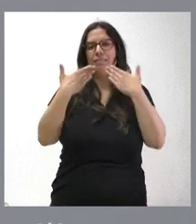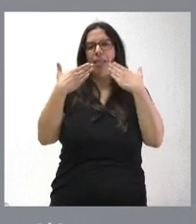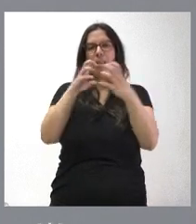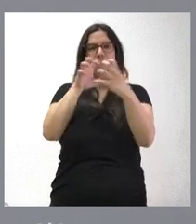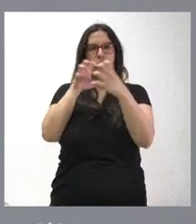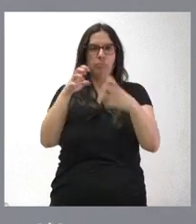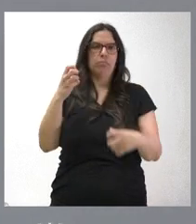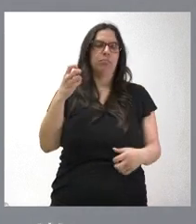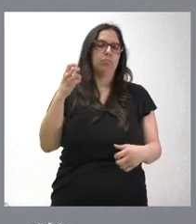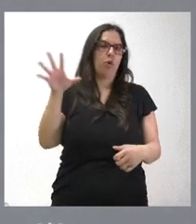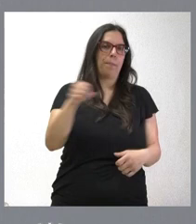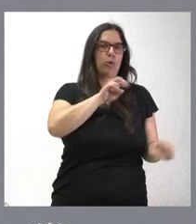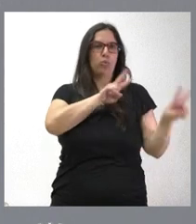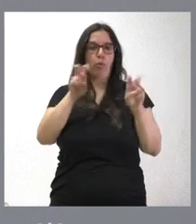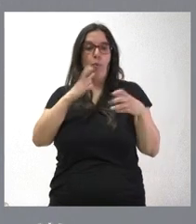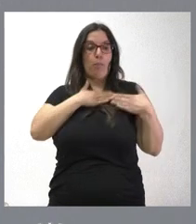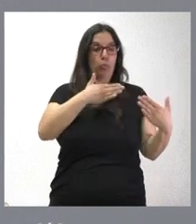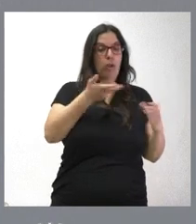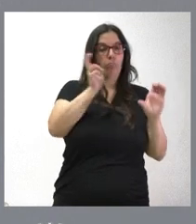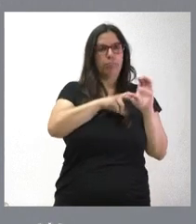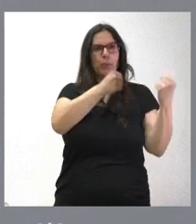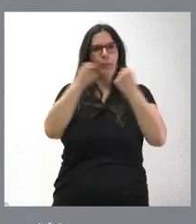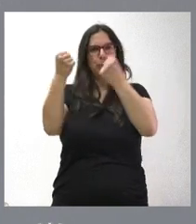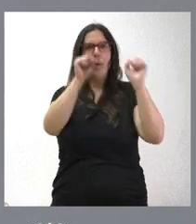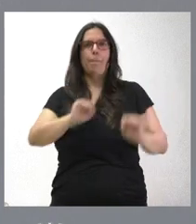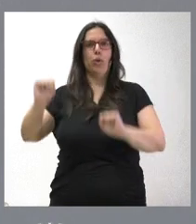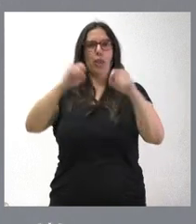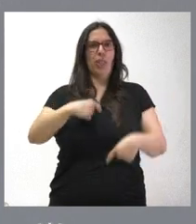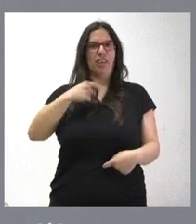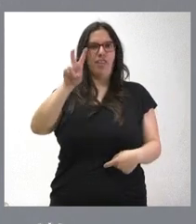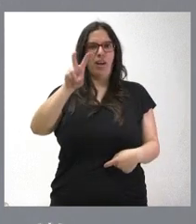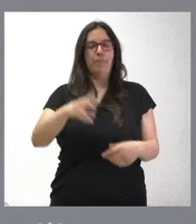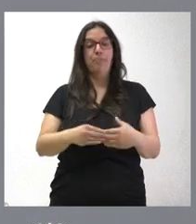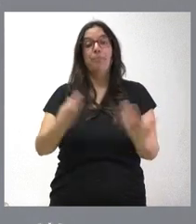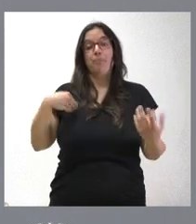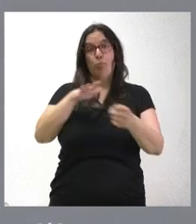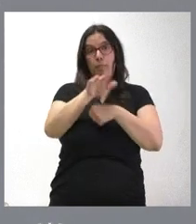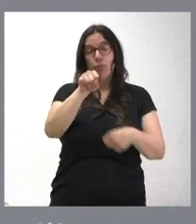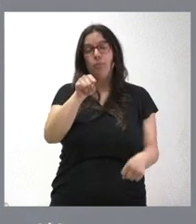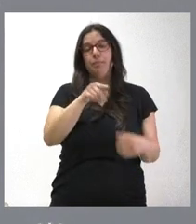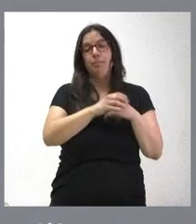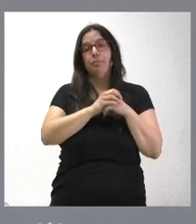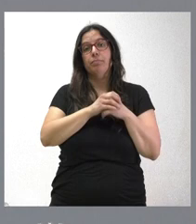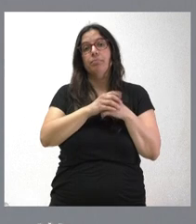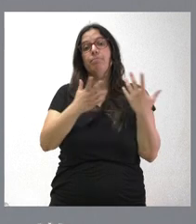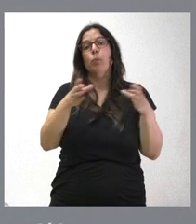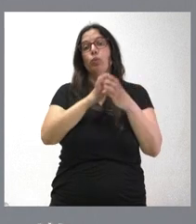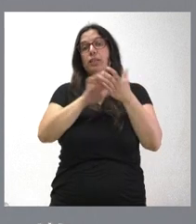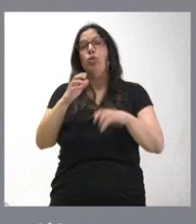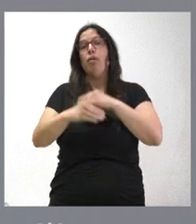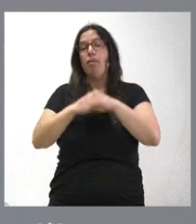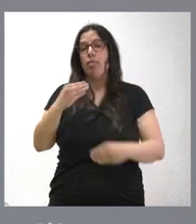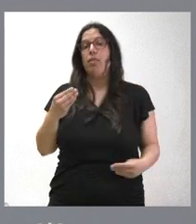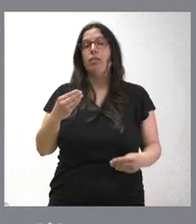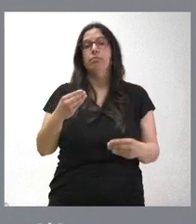que permiten a los voluntarios desarrollar sus tareas de protección civil. Y en este mismo ámbito, lo que hace la Junta de Castilla y